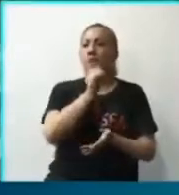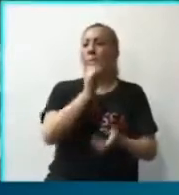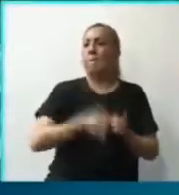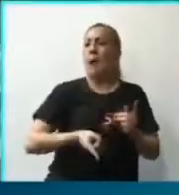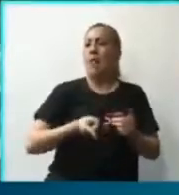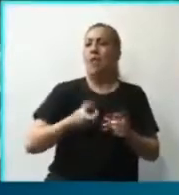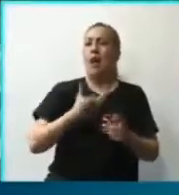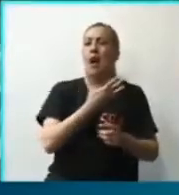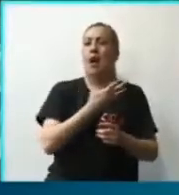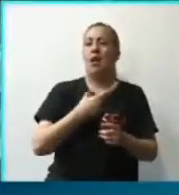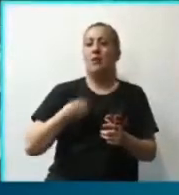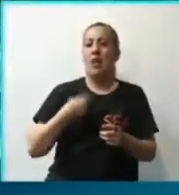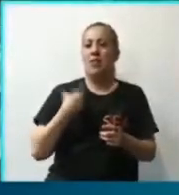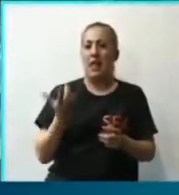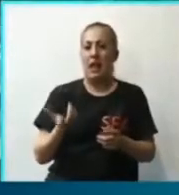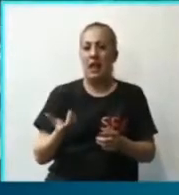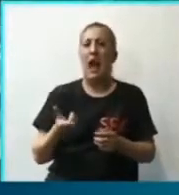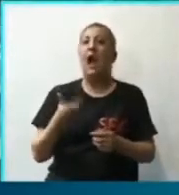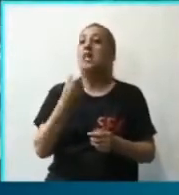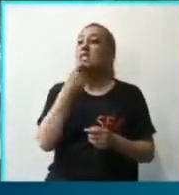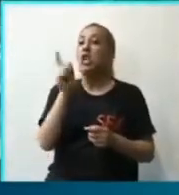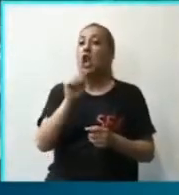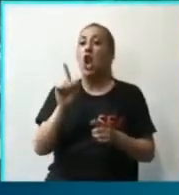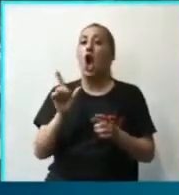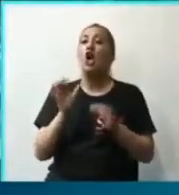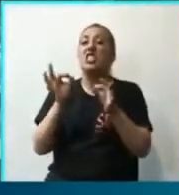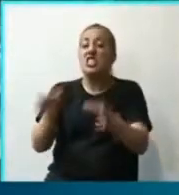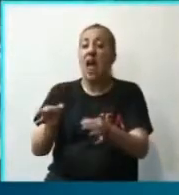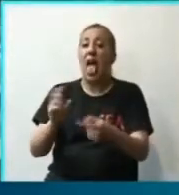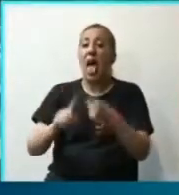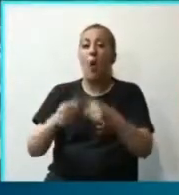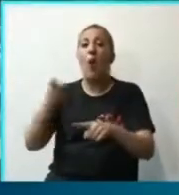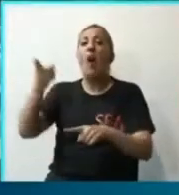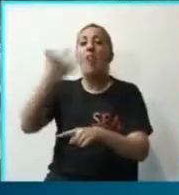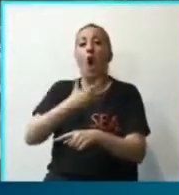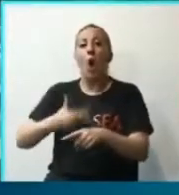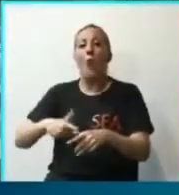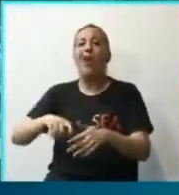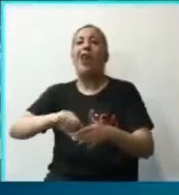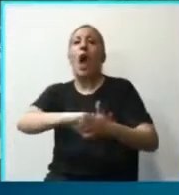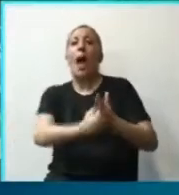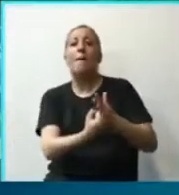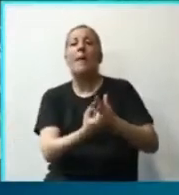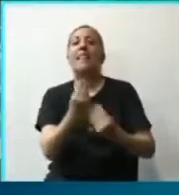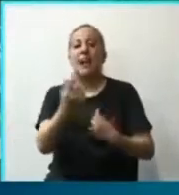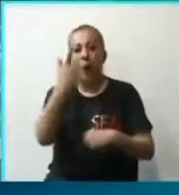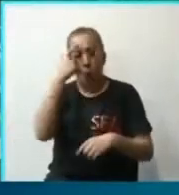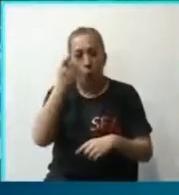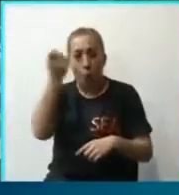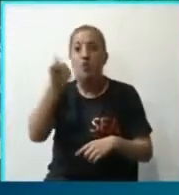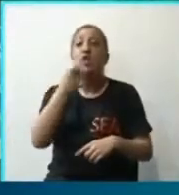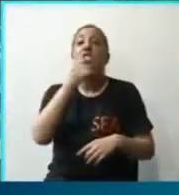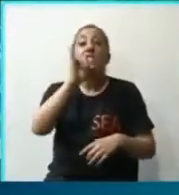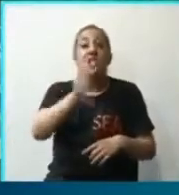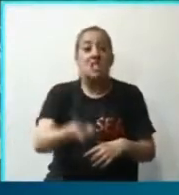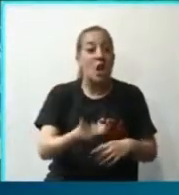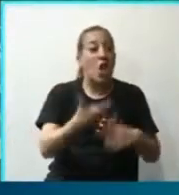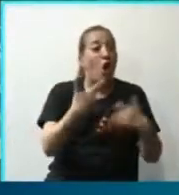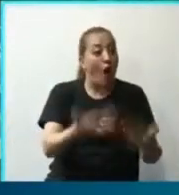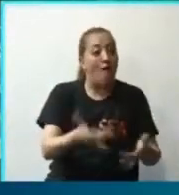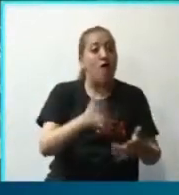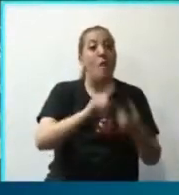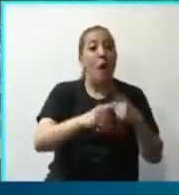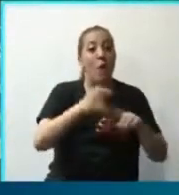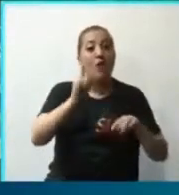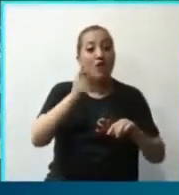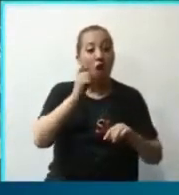que ustedes cuando no llegan a un acuerdo la apretan con juicios y cuando llegan a un acuerdo se levanta el pie de acelerador y los juicios no avanzan.